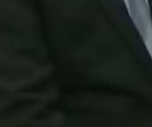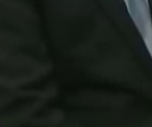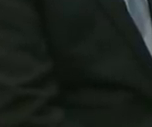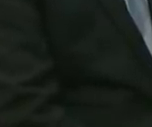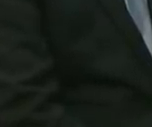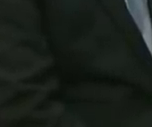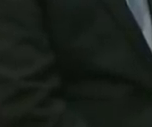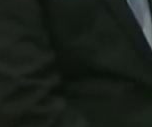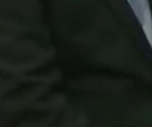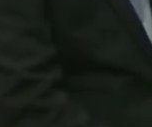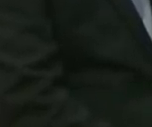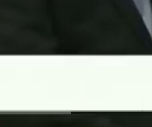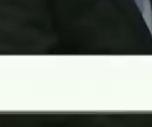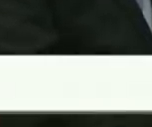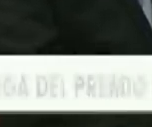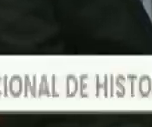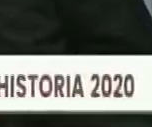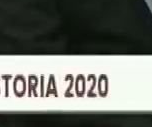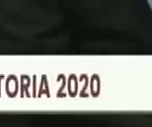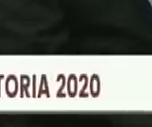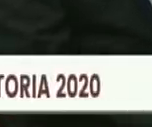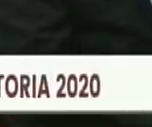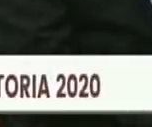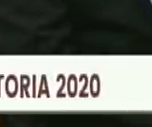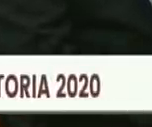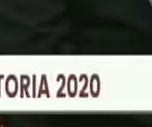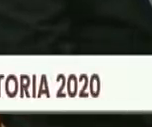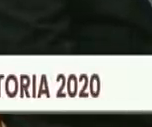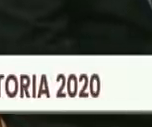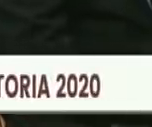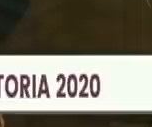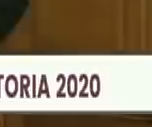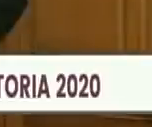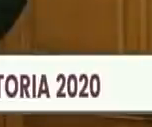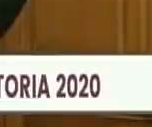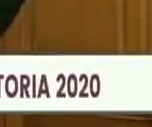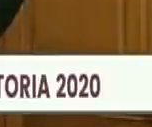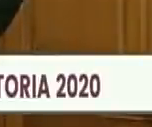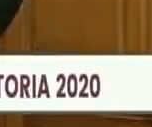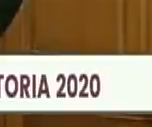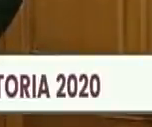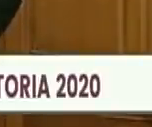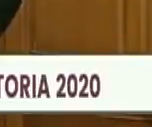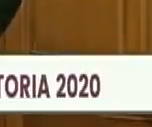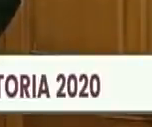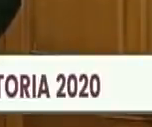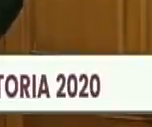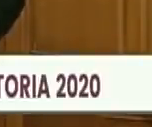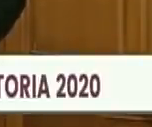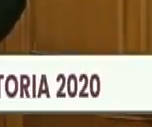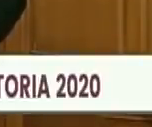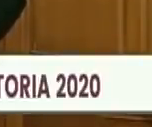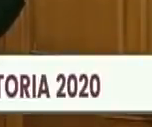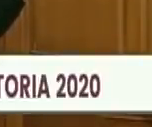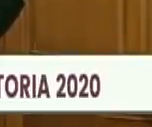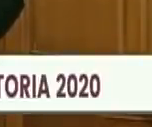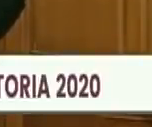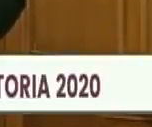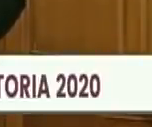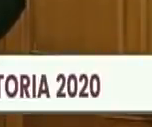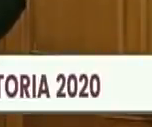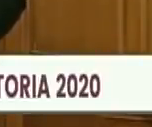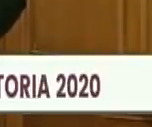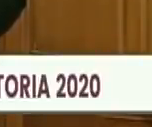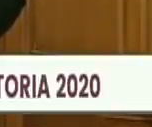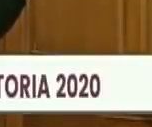celebrando en una coyuntura muy difícil y que pese a la calamidad que está viviendo el mundo con el COVID-19 y que pese